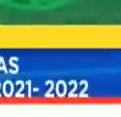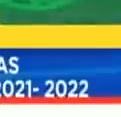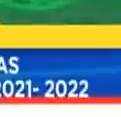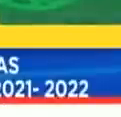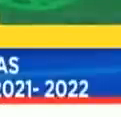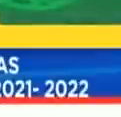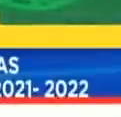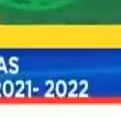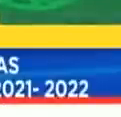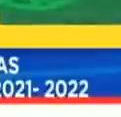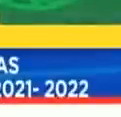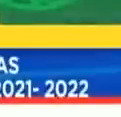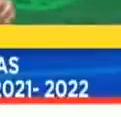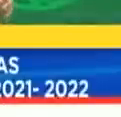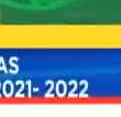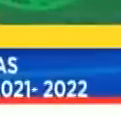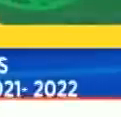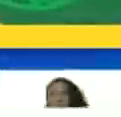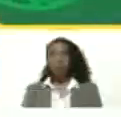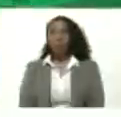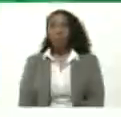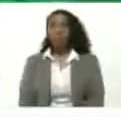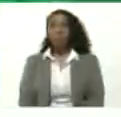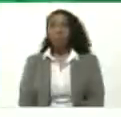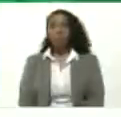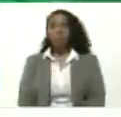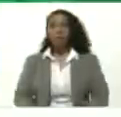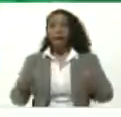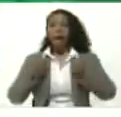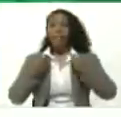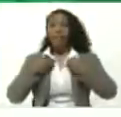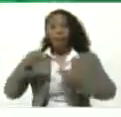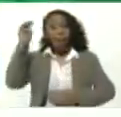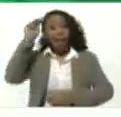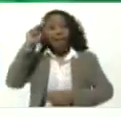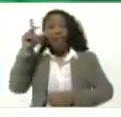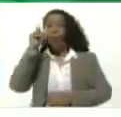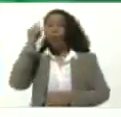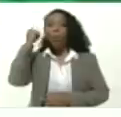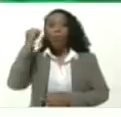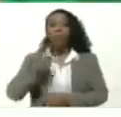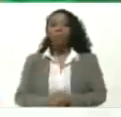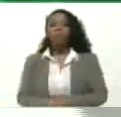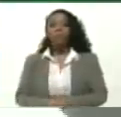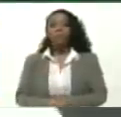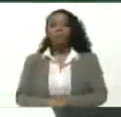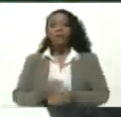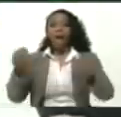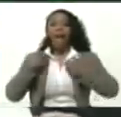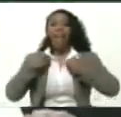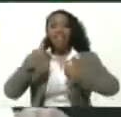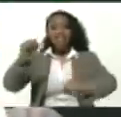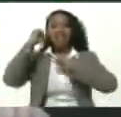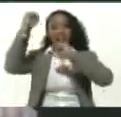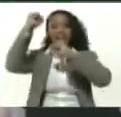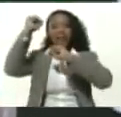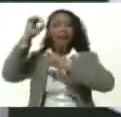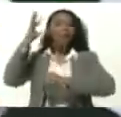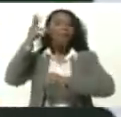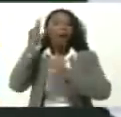Que vivan las maestras Que vivan los maestros Que vivan las mujeres